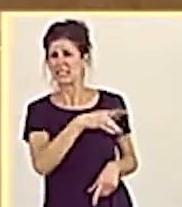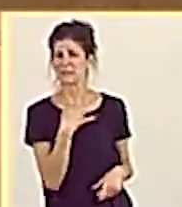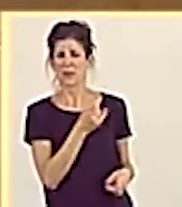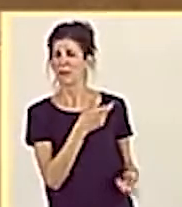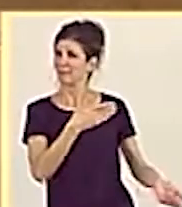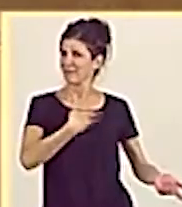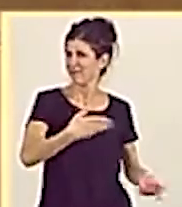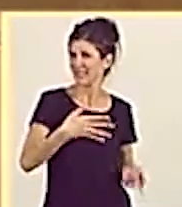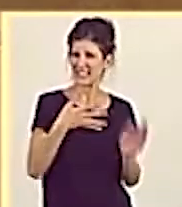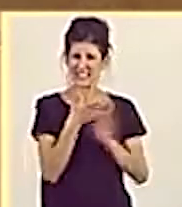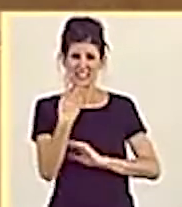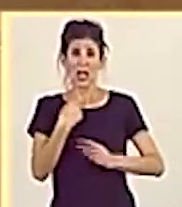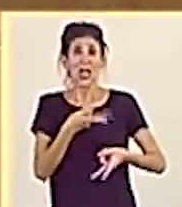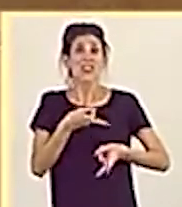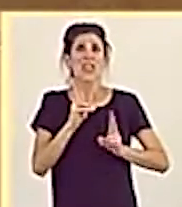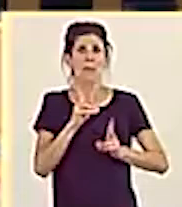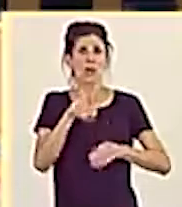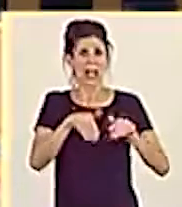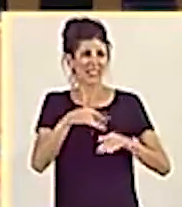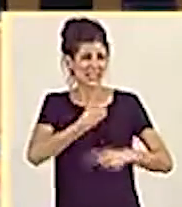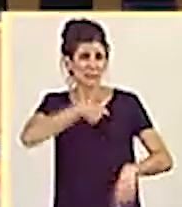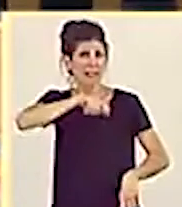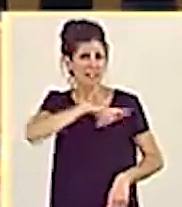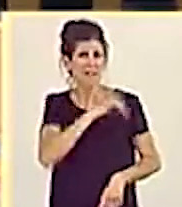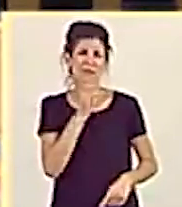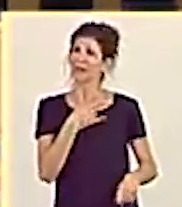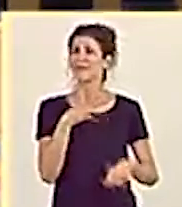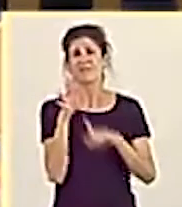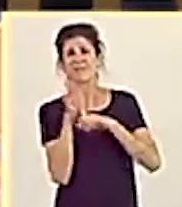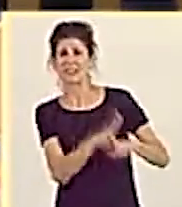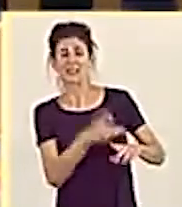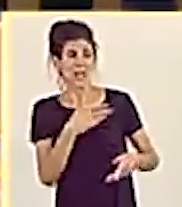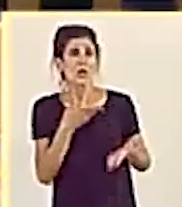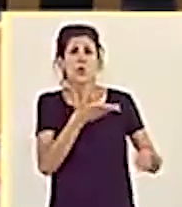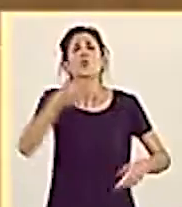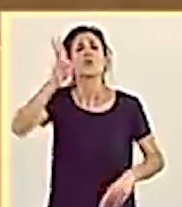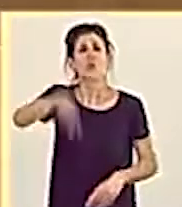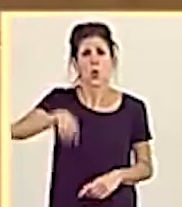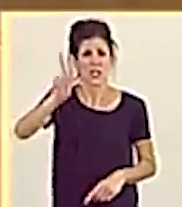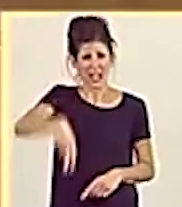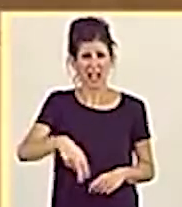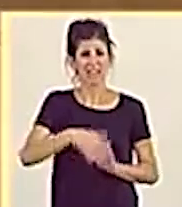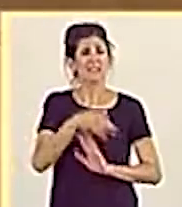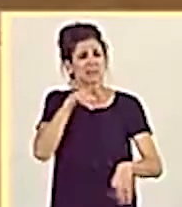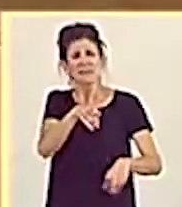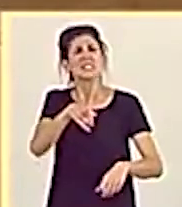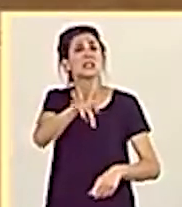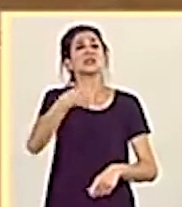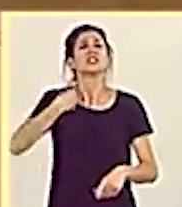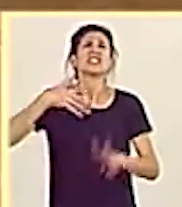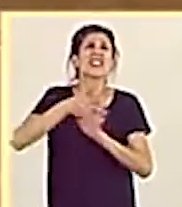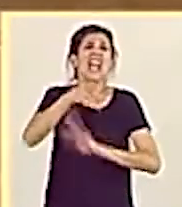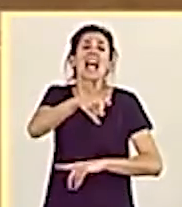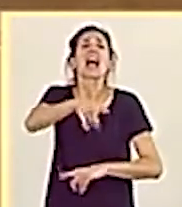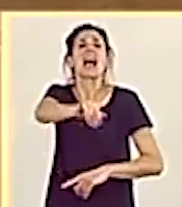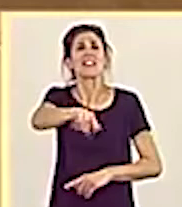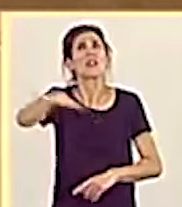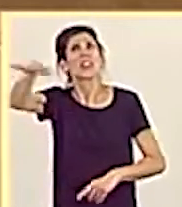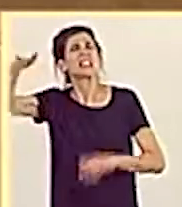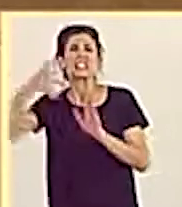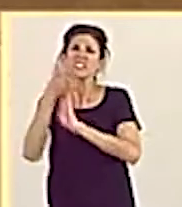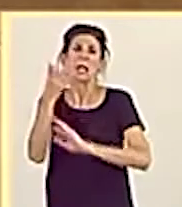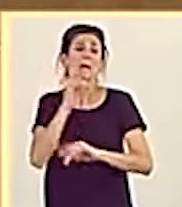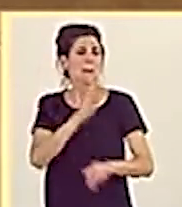Desprestigiando la democracia española. No echen de una mano nunca. Ese ha sido su sitio. Tenía mejores